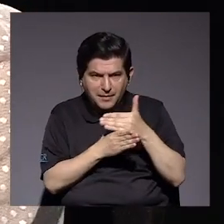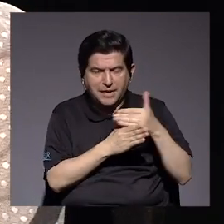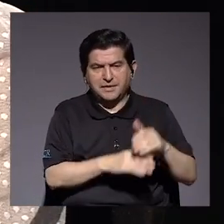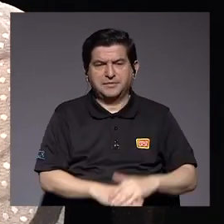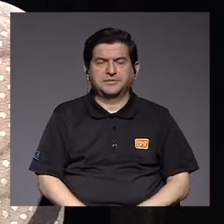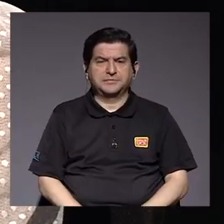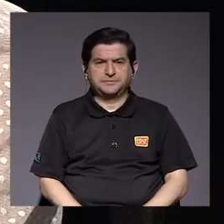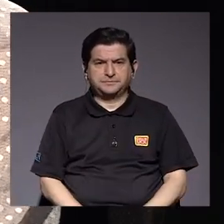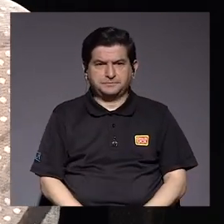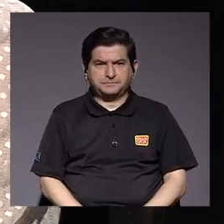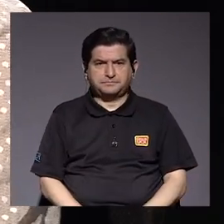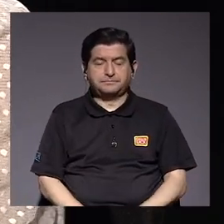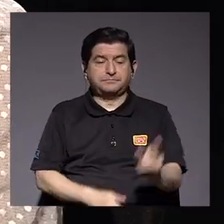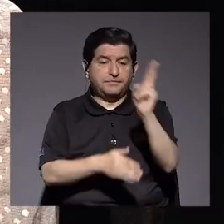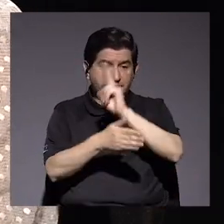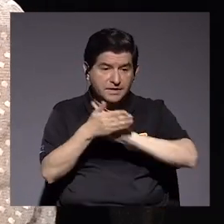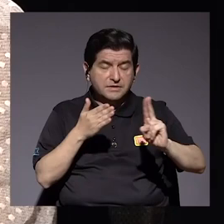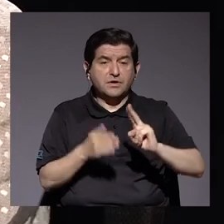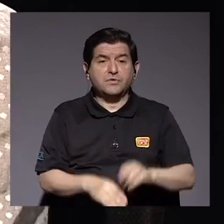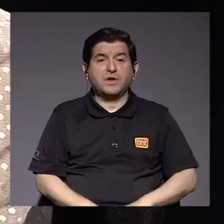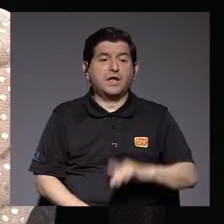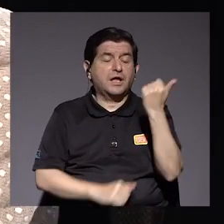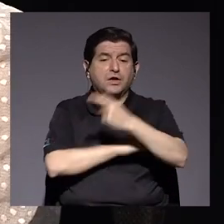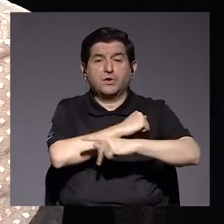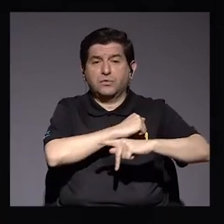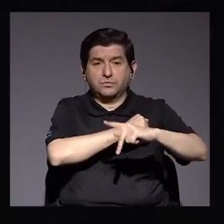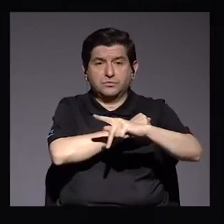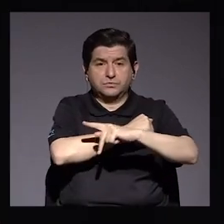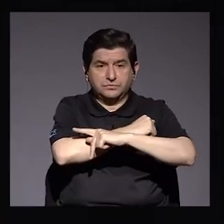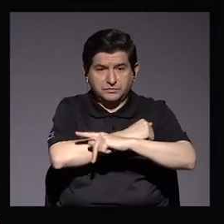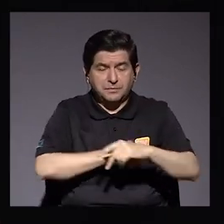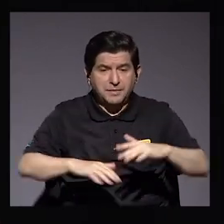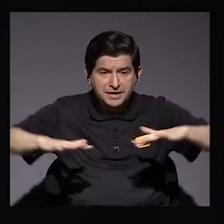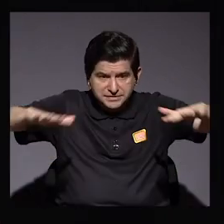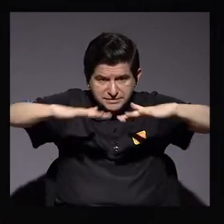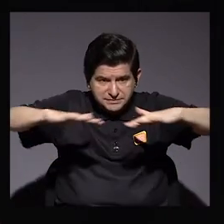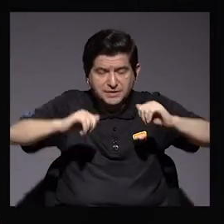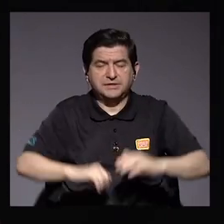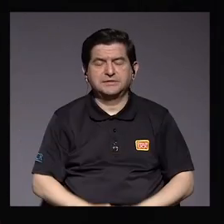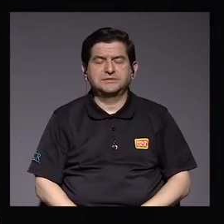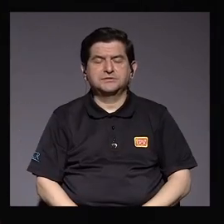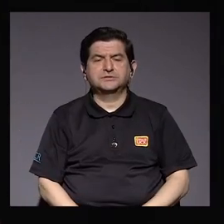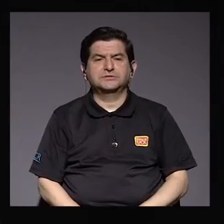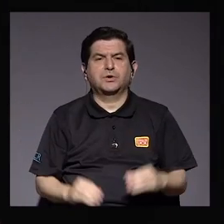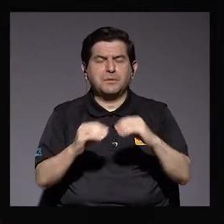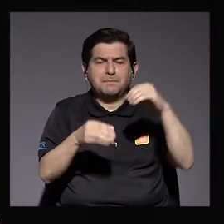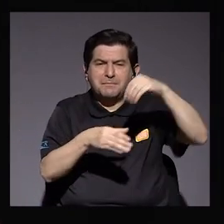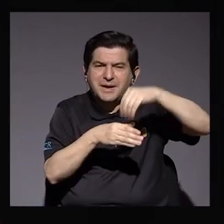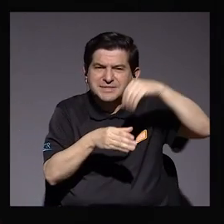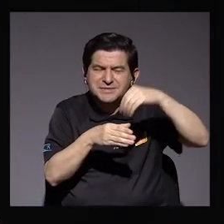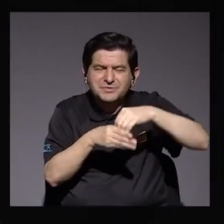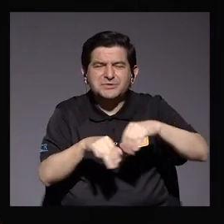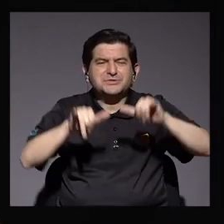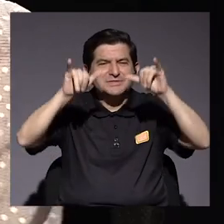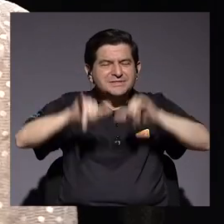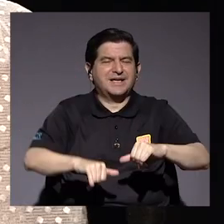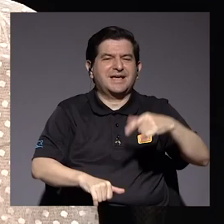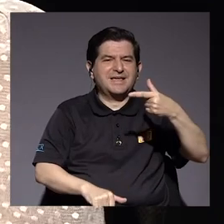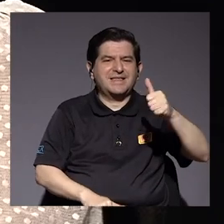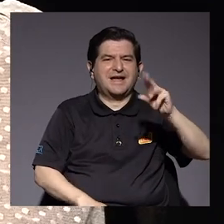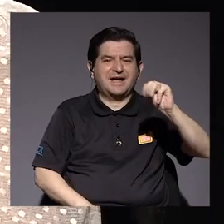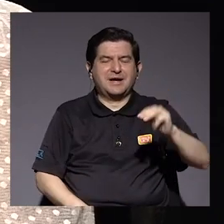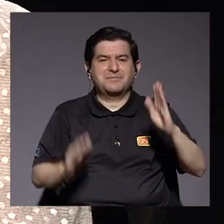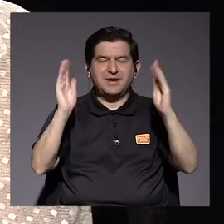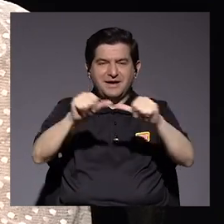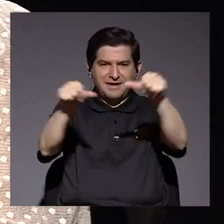de las universidades en el resto del país. La mayor inversión del FES está en el gran área metropolitana donde